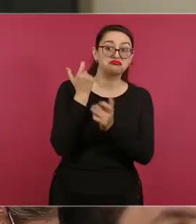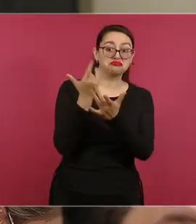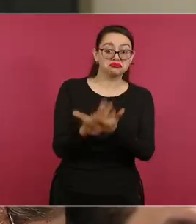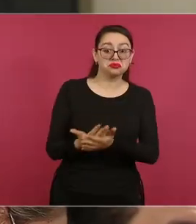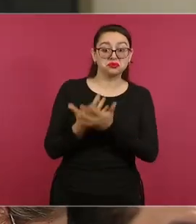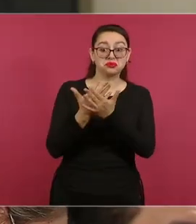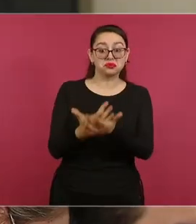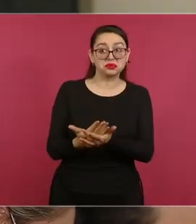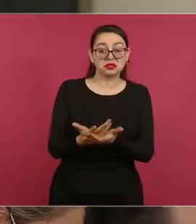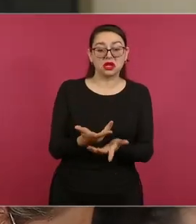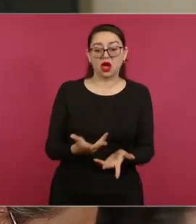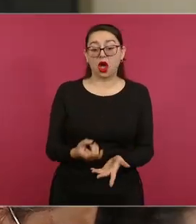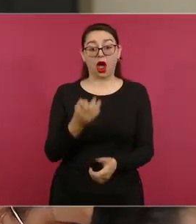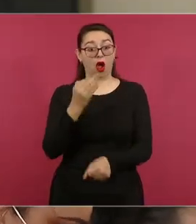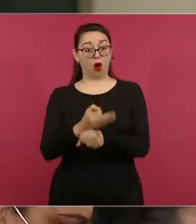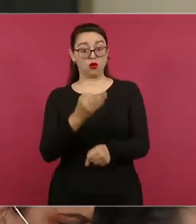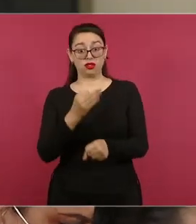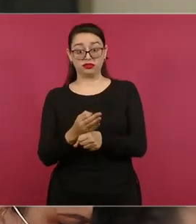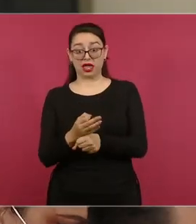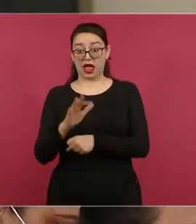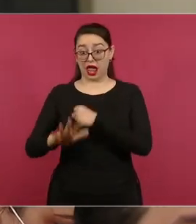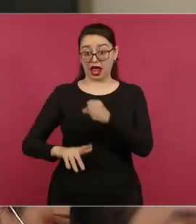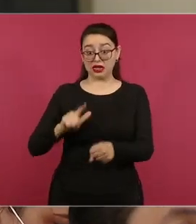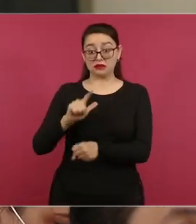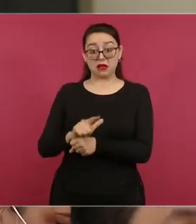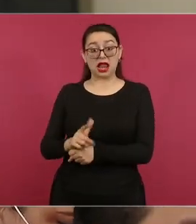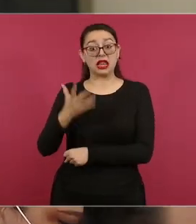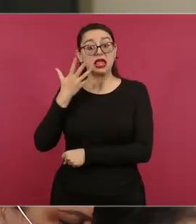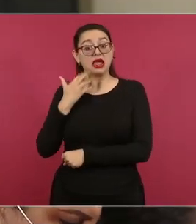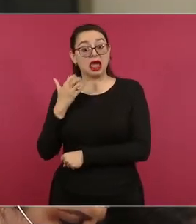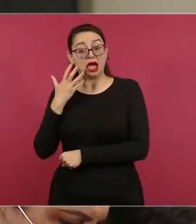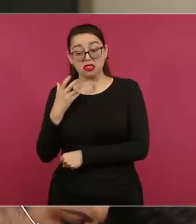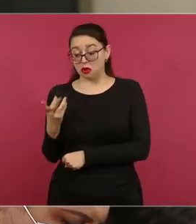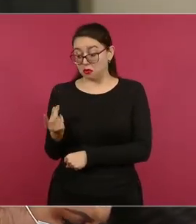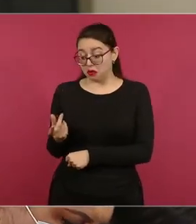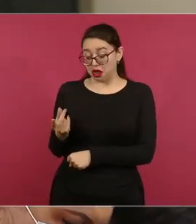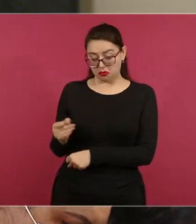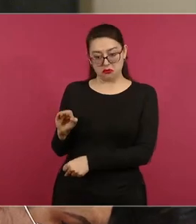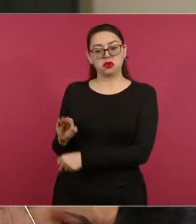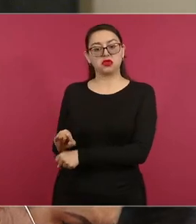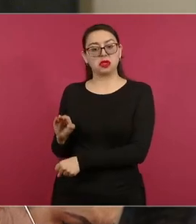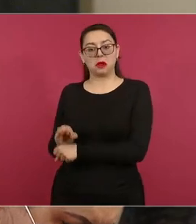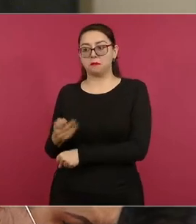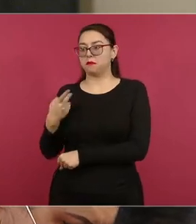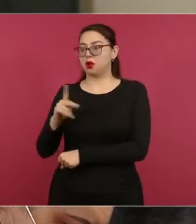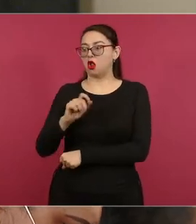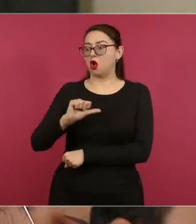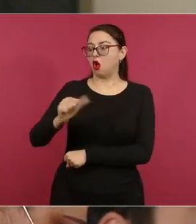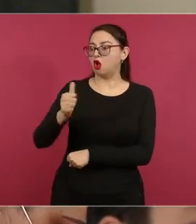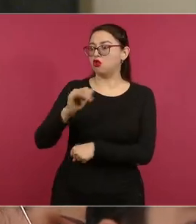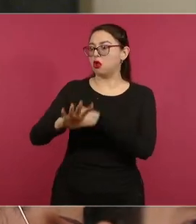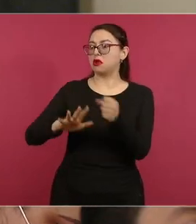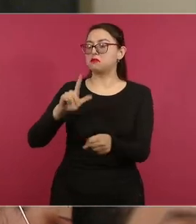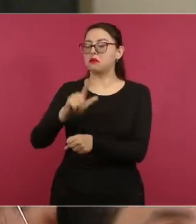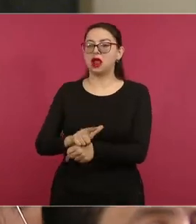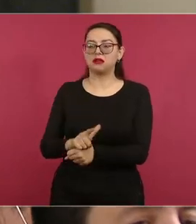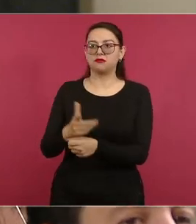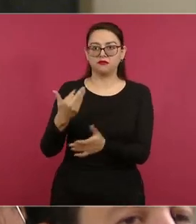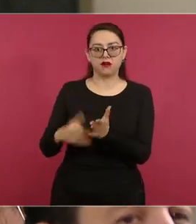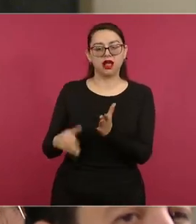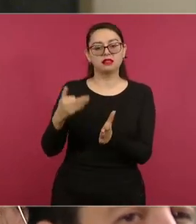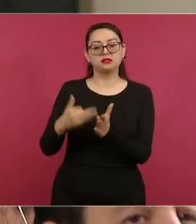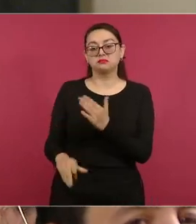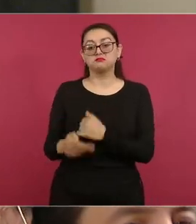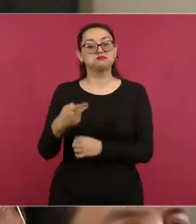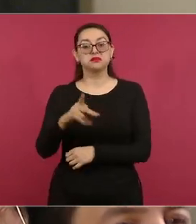gatos. Asombra con qué facilidad se paralizan los avances legislativos. Aprovechamos para hacer del conocimiento de